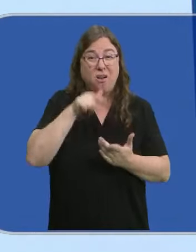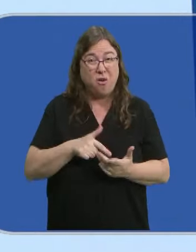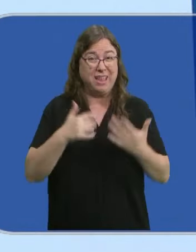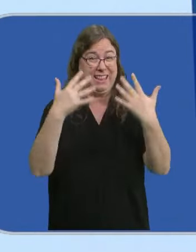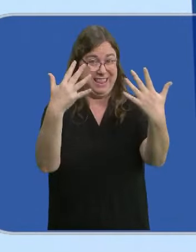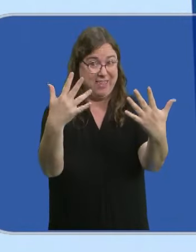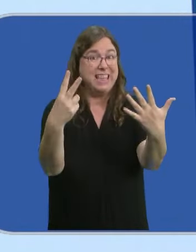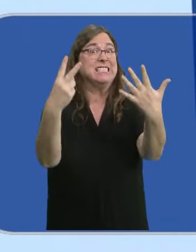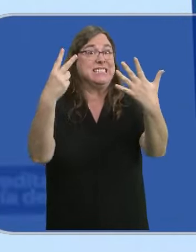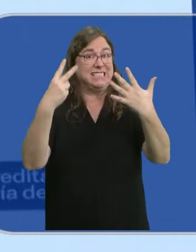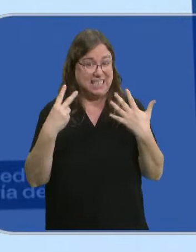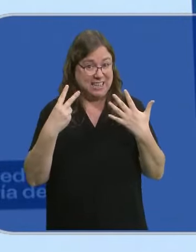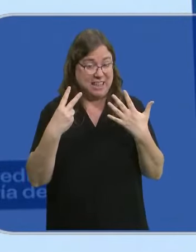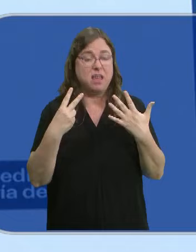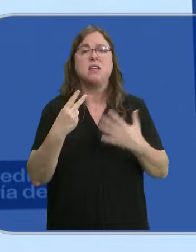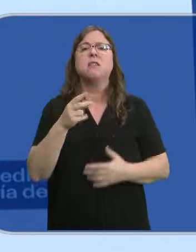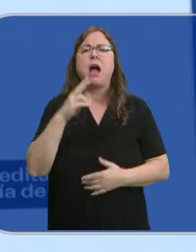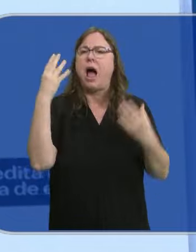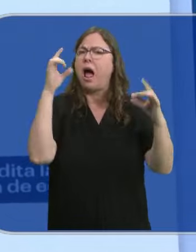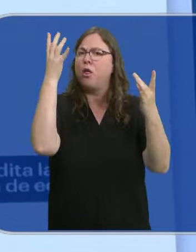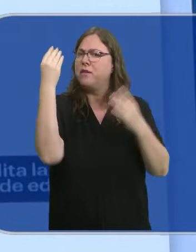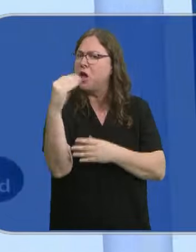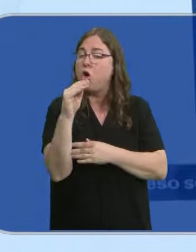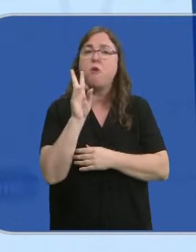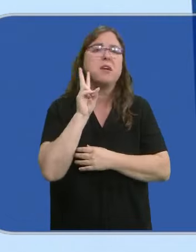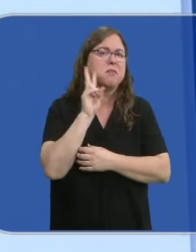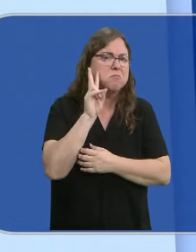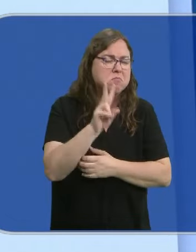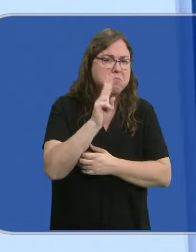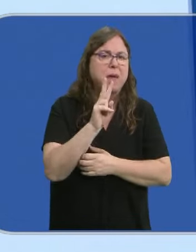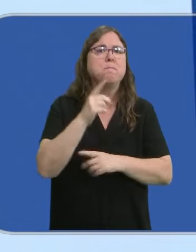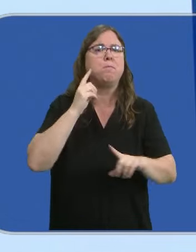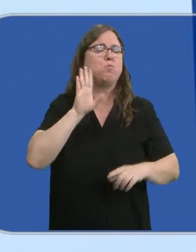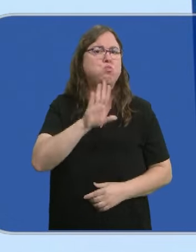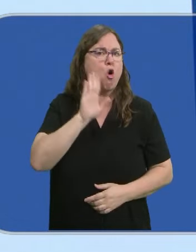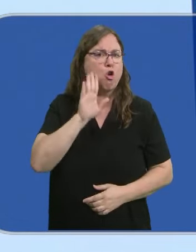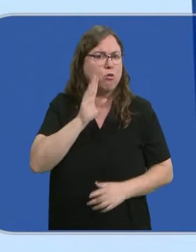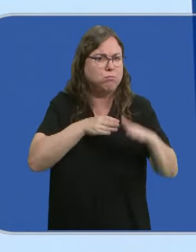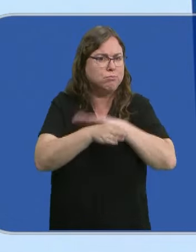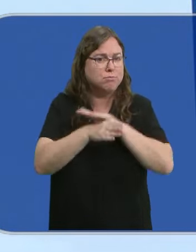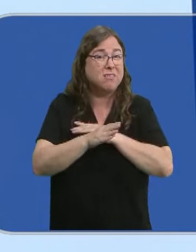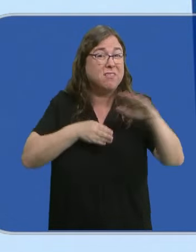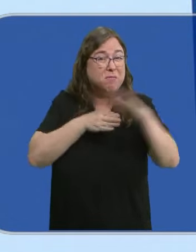adolescentes consumen pornografía de forma regular y el primer acceso se da entre los 9 y los 11 años.